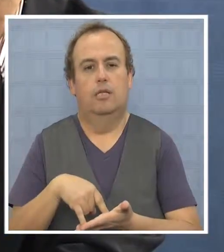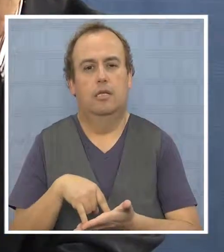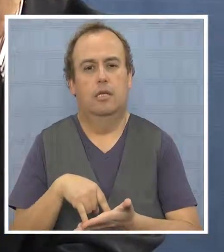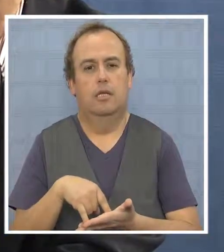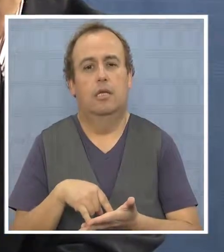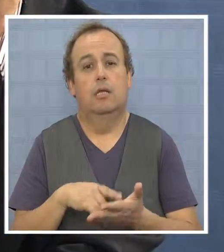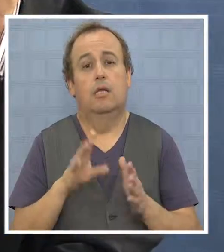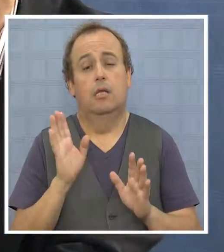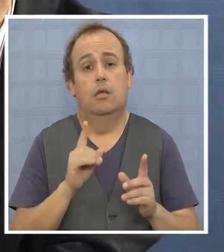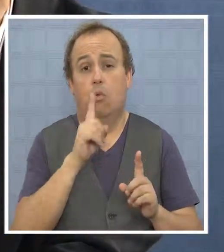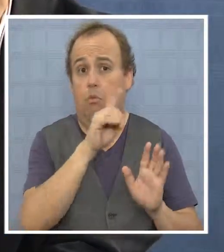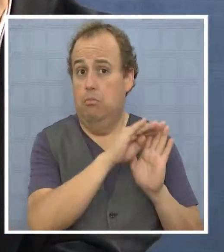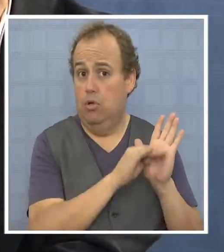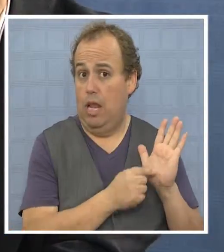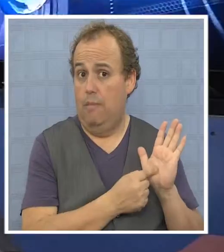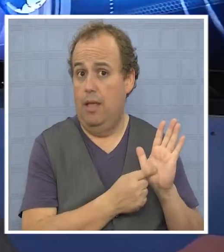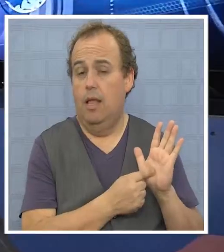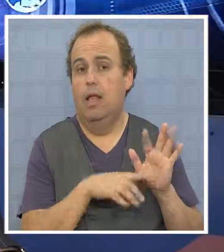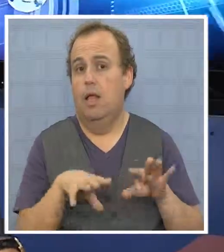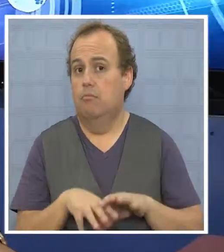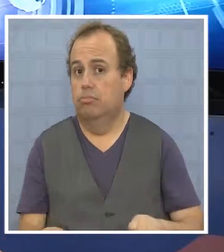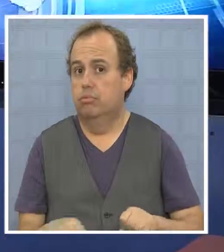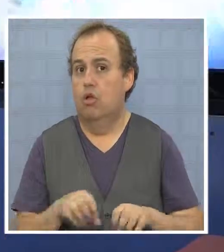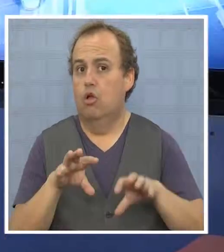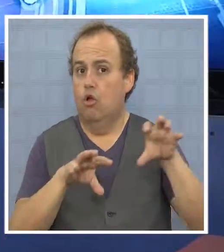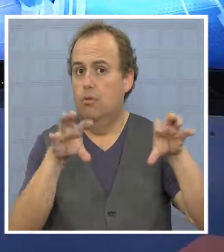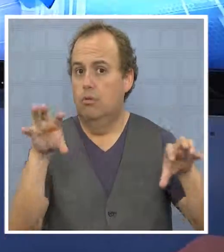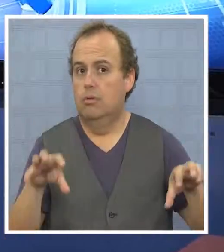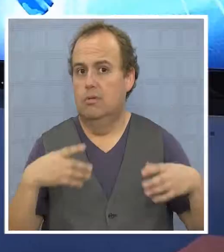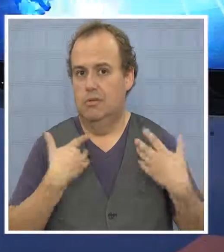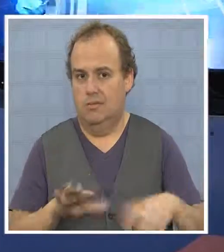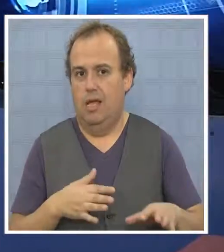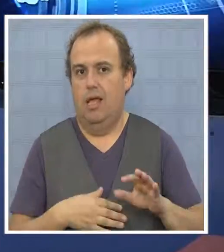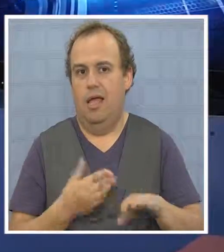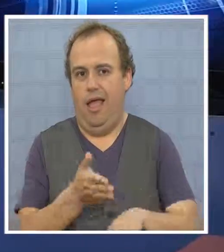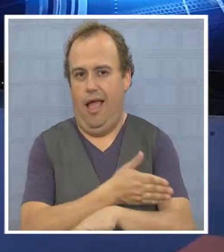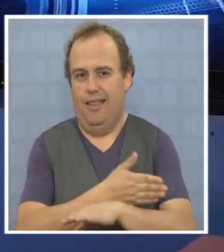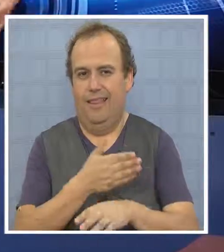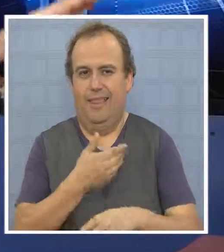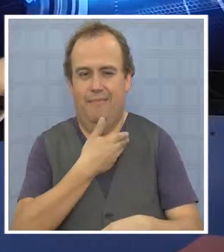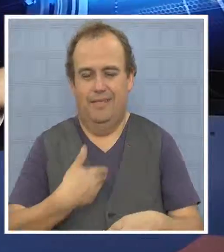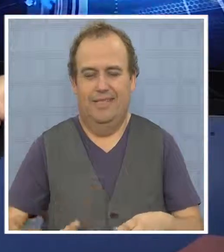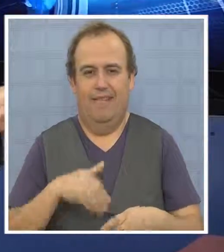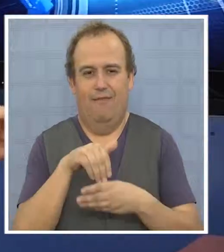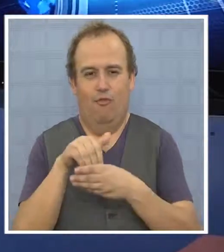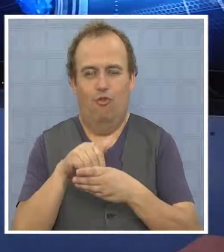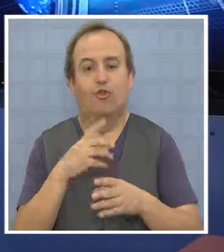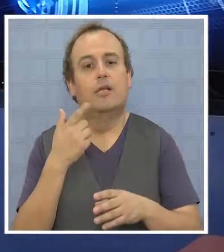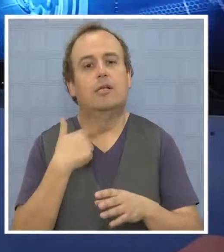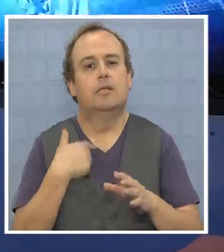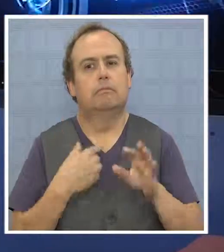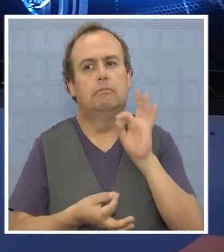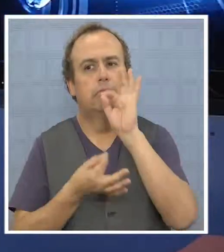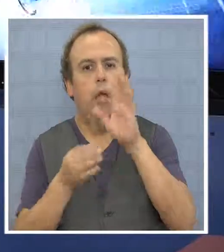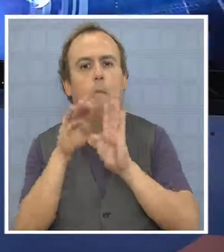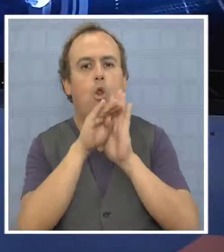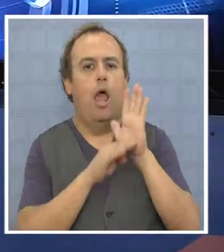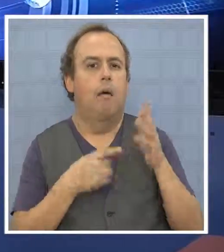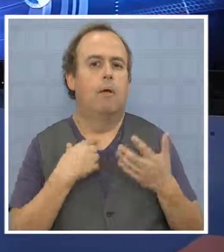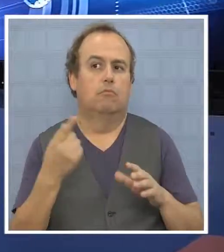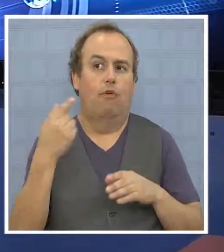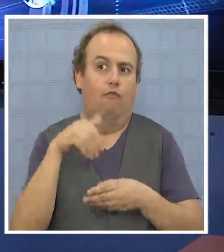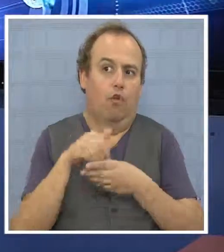con ellos... cumplir completamente el programa, dices tú. Una cosa es el programa y otra cosa son los compromisos sectoriales que hicimos en campaña que al margen del programa estaban orientados grupos